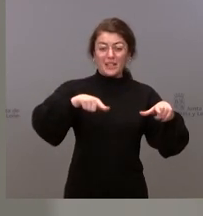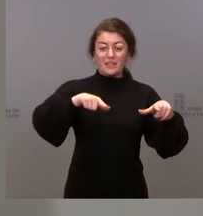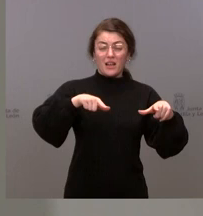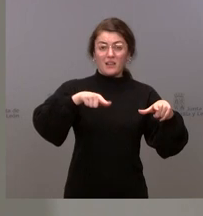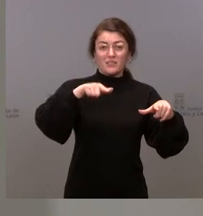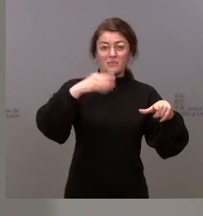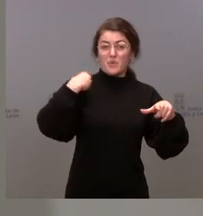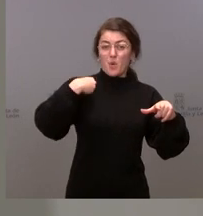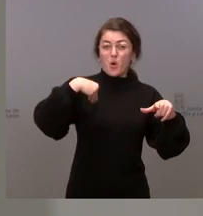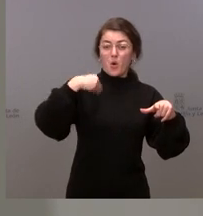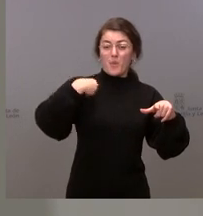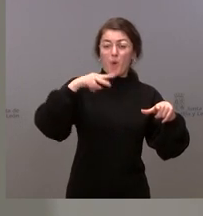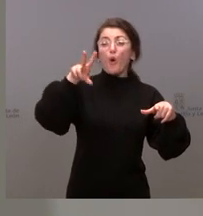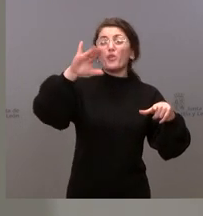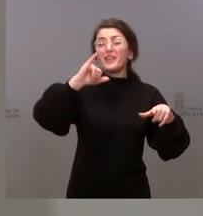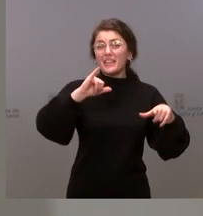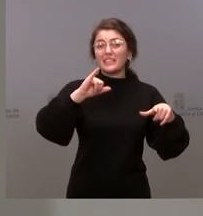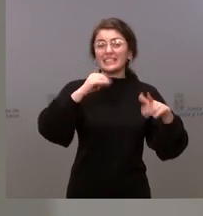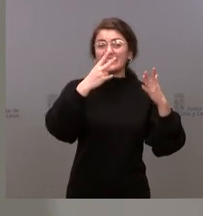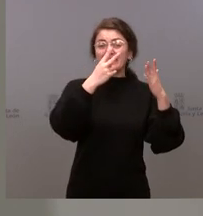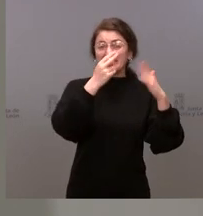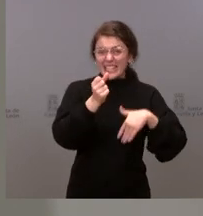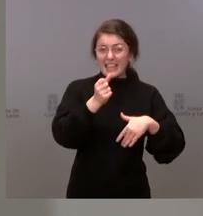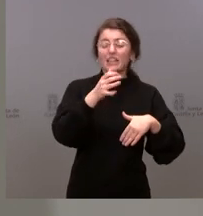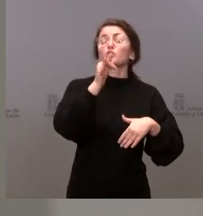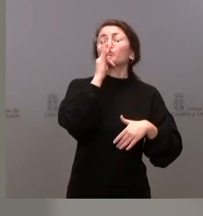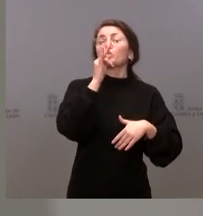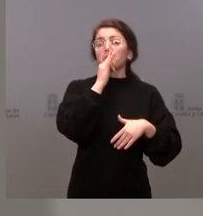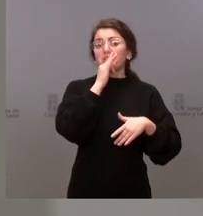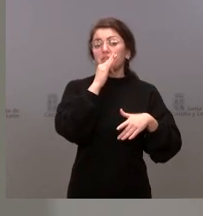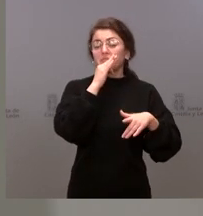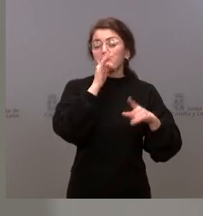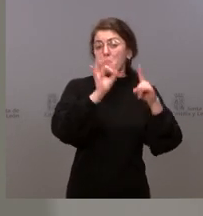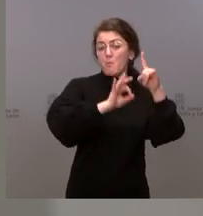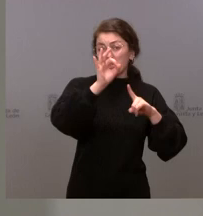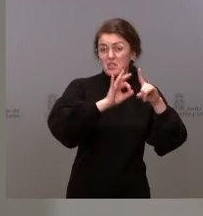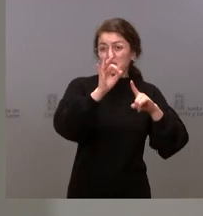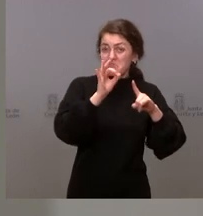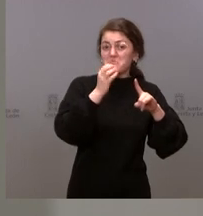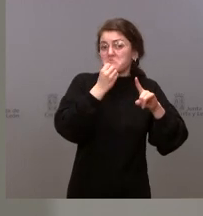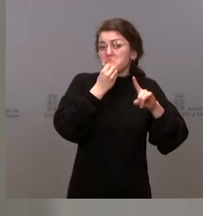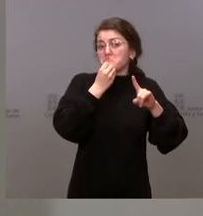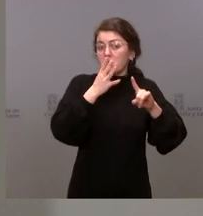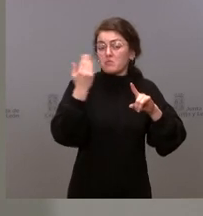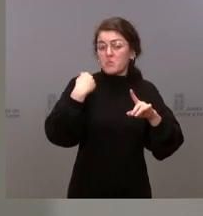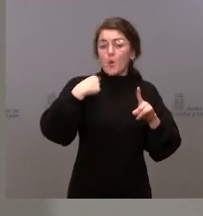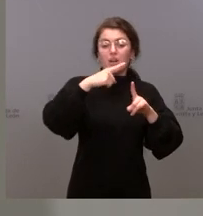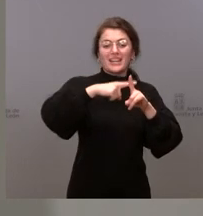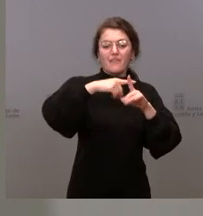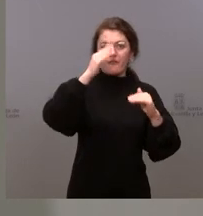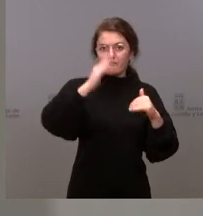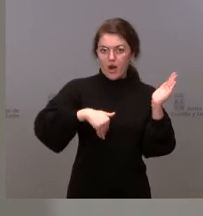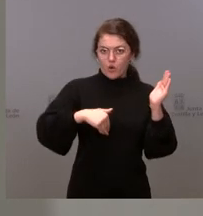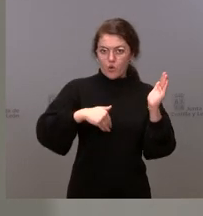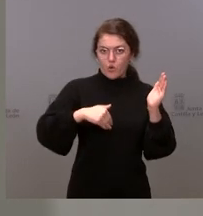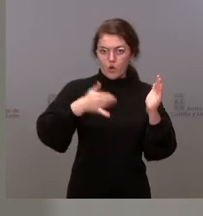la de hospitalización en UCI a siete días son todavía unas tasas que están dentro del nivel bajo de riesgo,